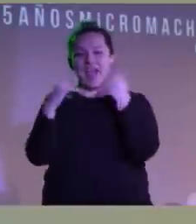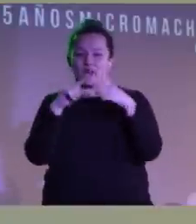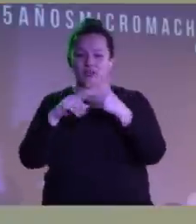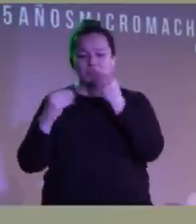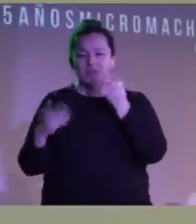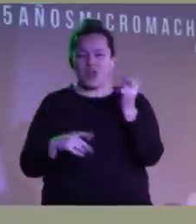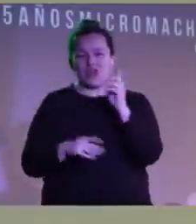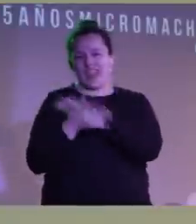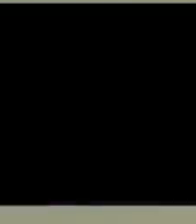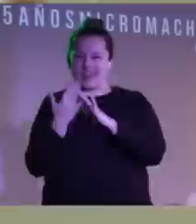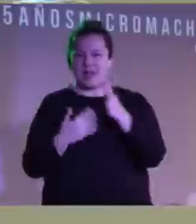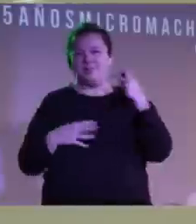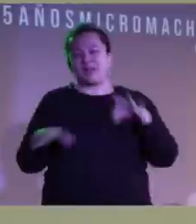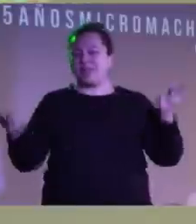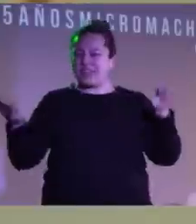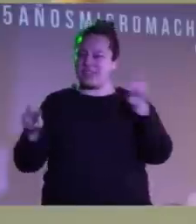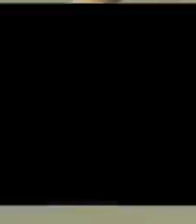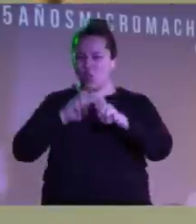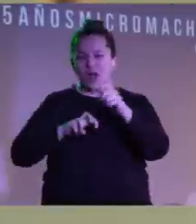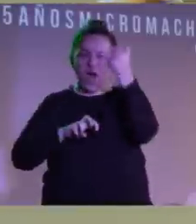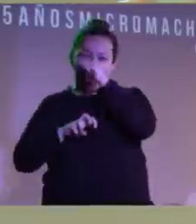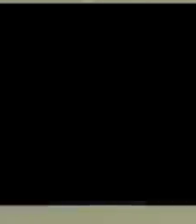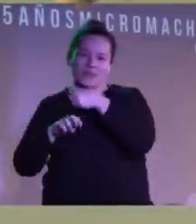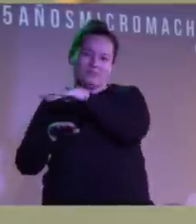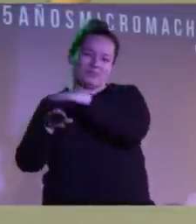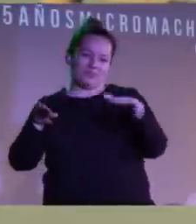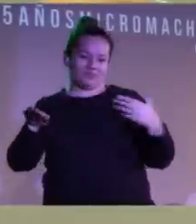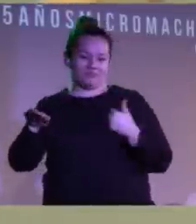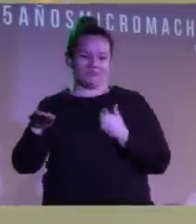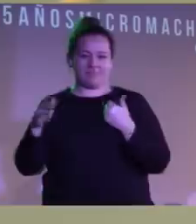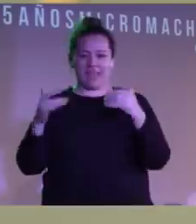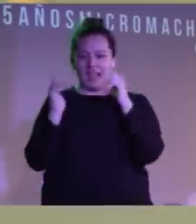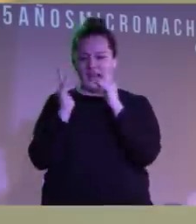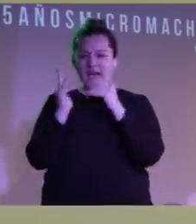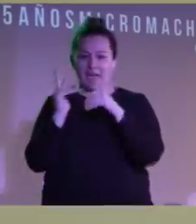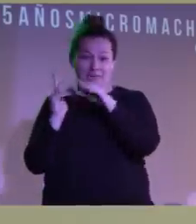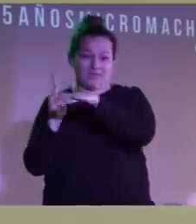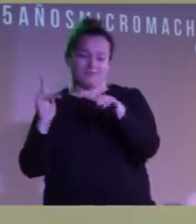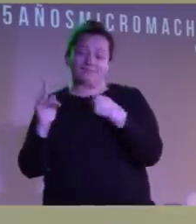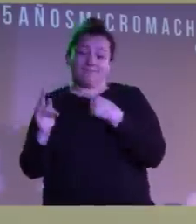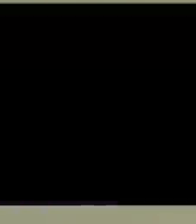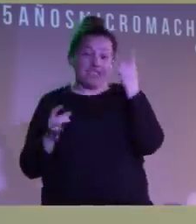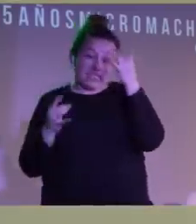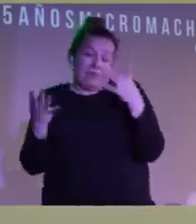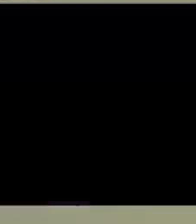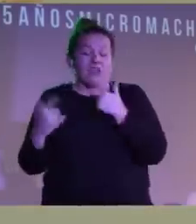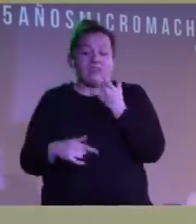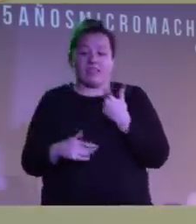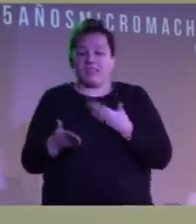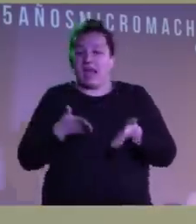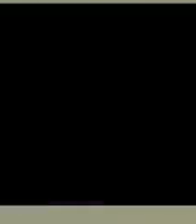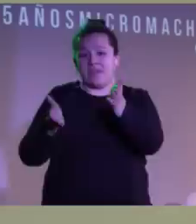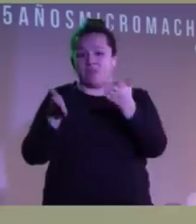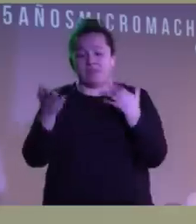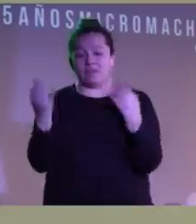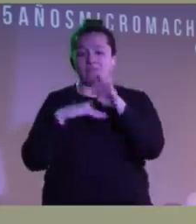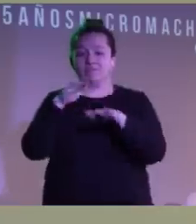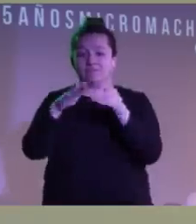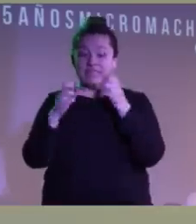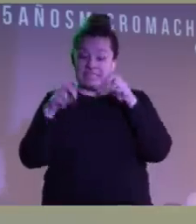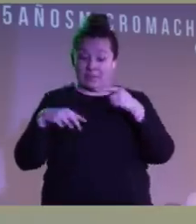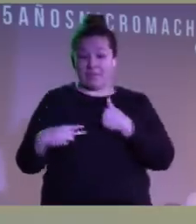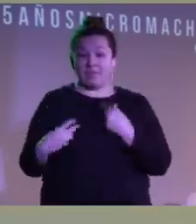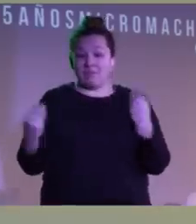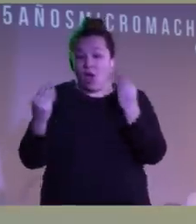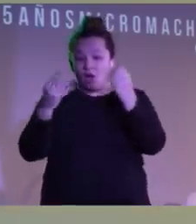princesas que buscan tipos que coleccionar a los pies de su cama. Él, muy simpático, me dice que siga mi camino. Que sin mí le va mejor.